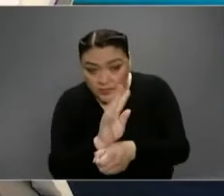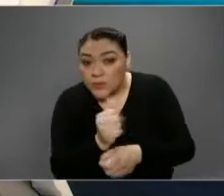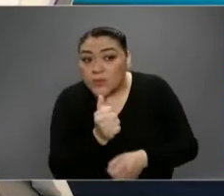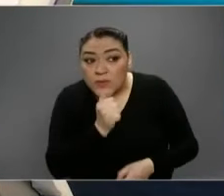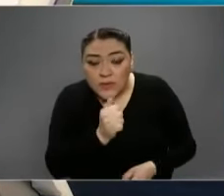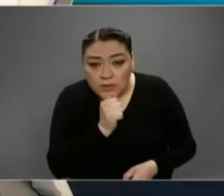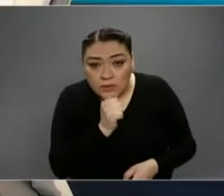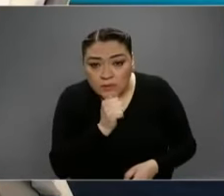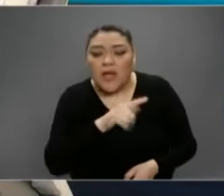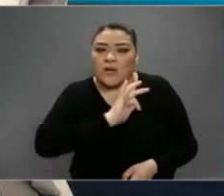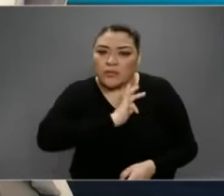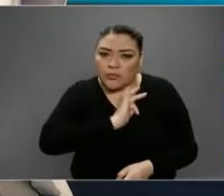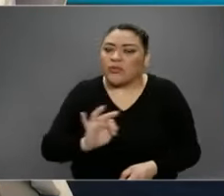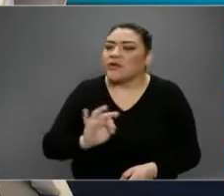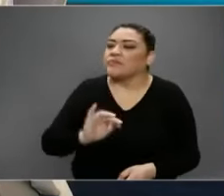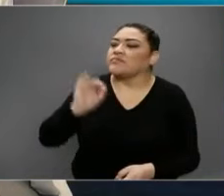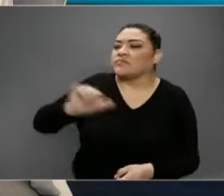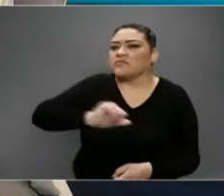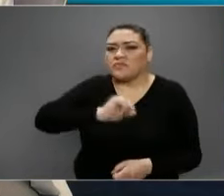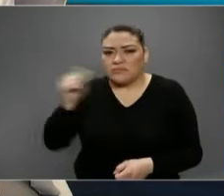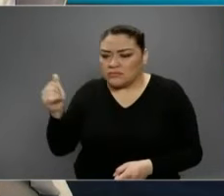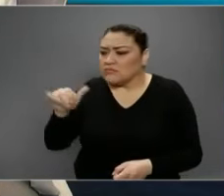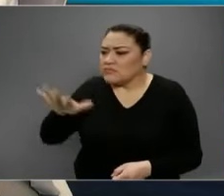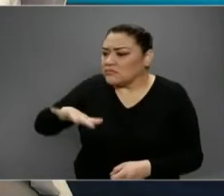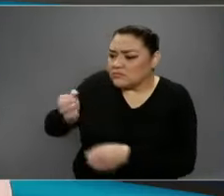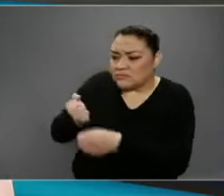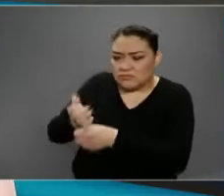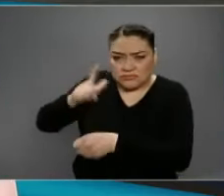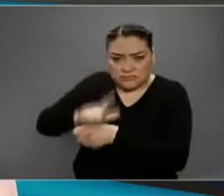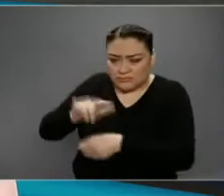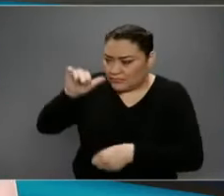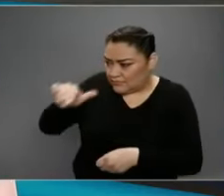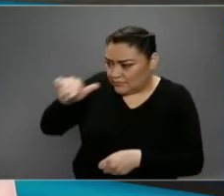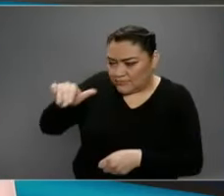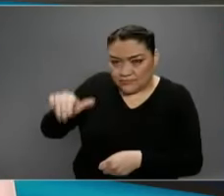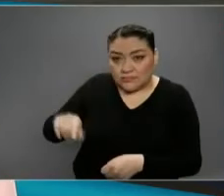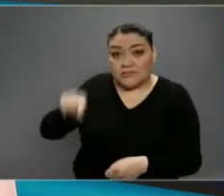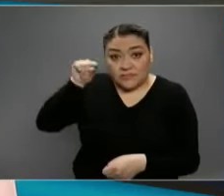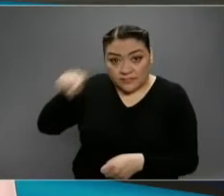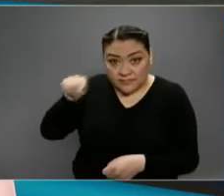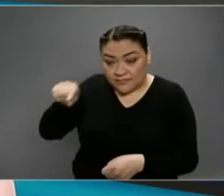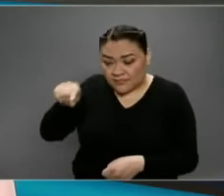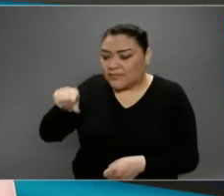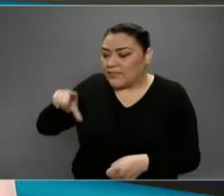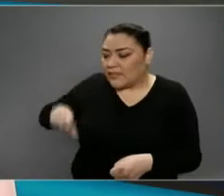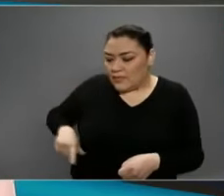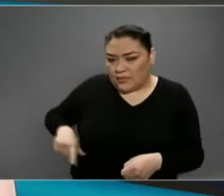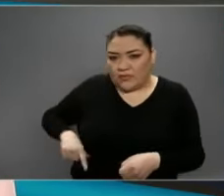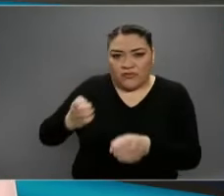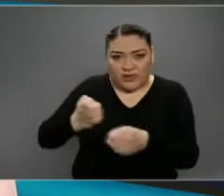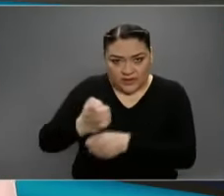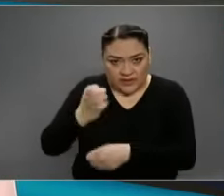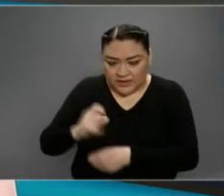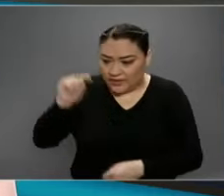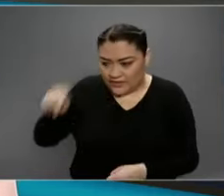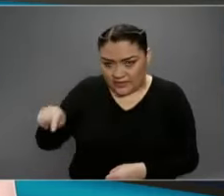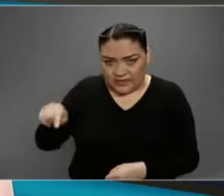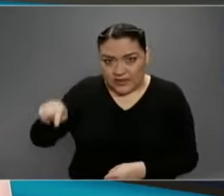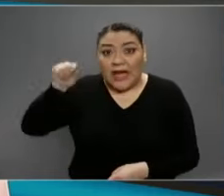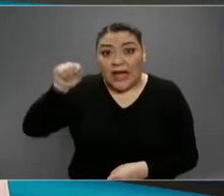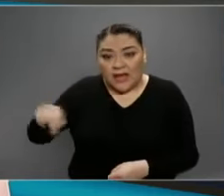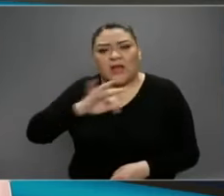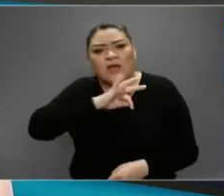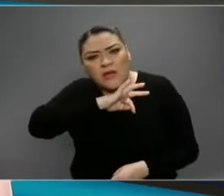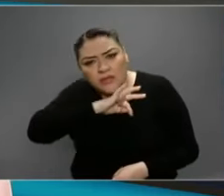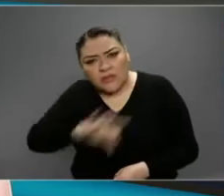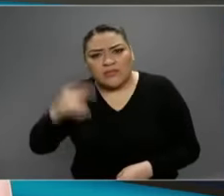pueden pedir el apoyo a su laboratorio estatal de salud pública, que es el laboratorio del gobierno del estado, para que pueda